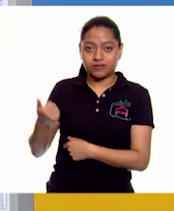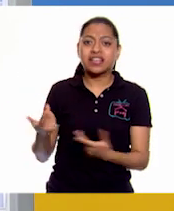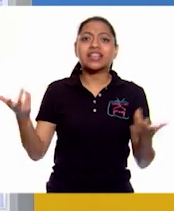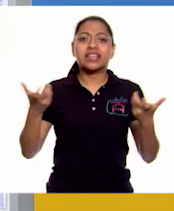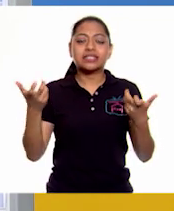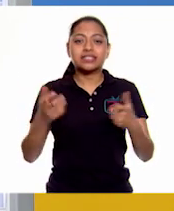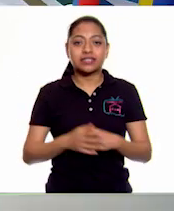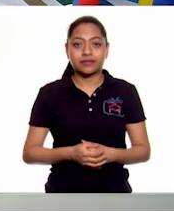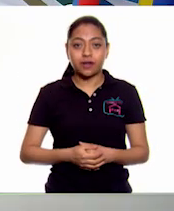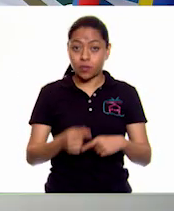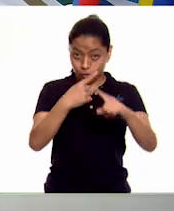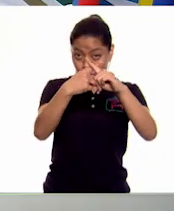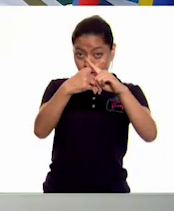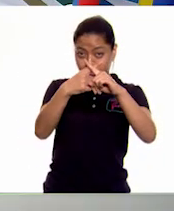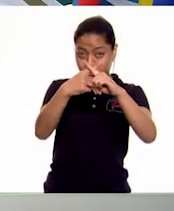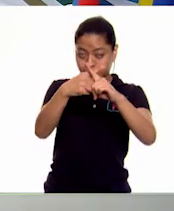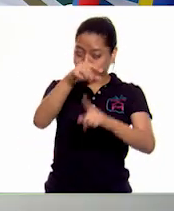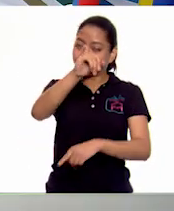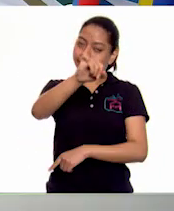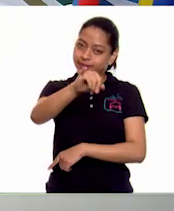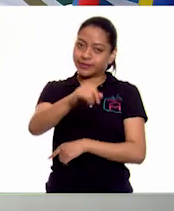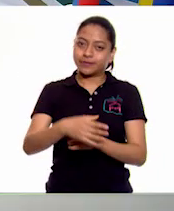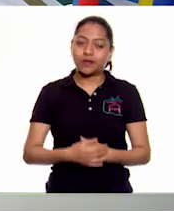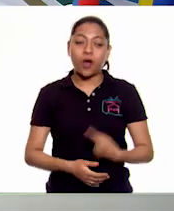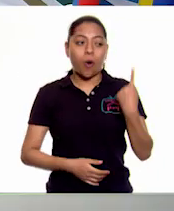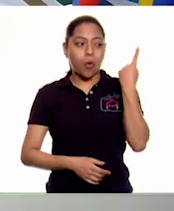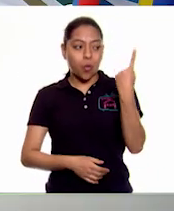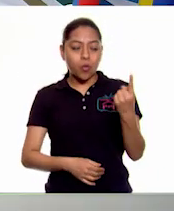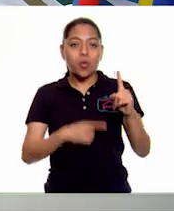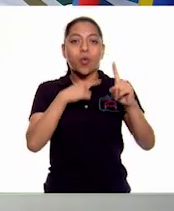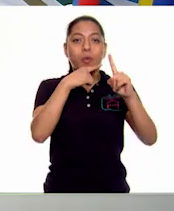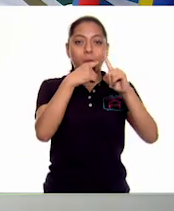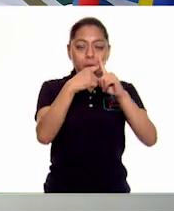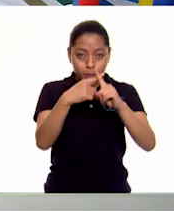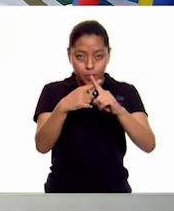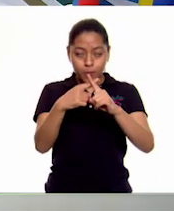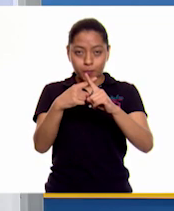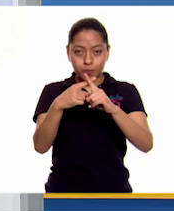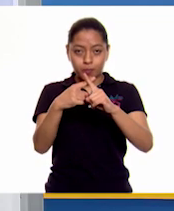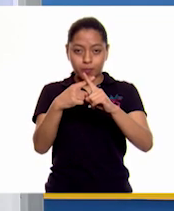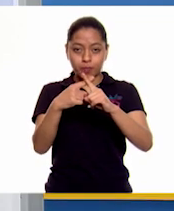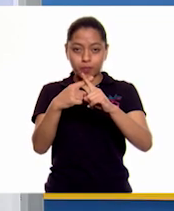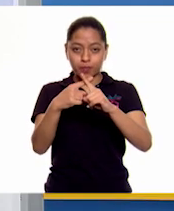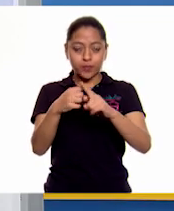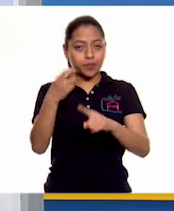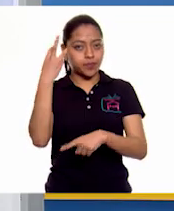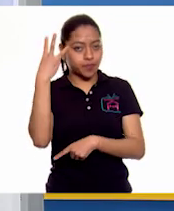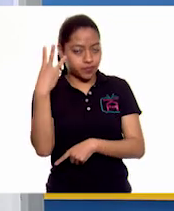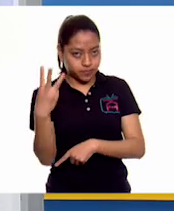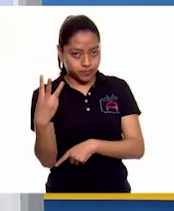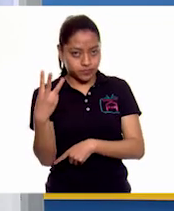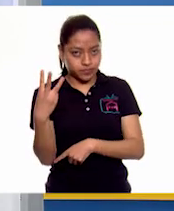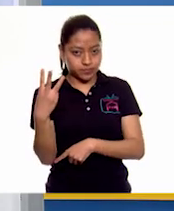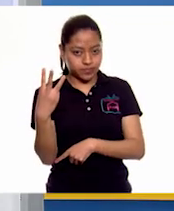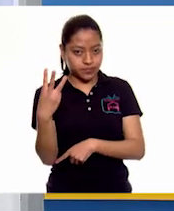¿Una multiplicación? Sí. Así es. Vamos a multiplicar uno por tres,